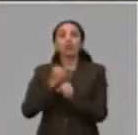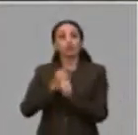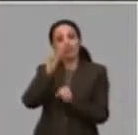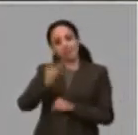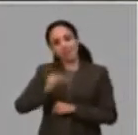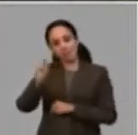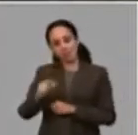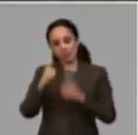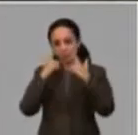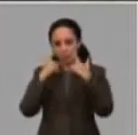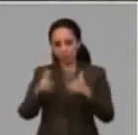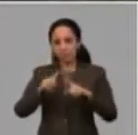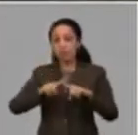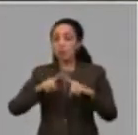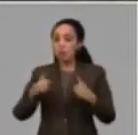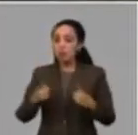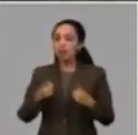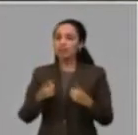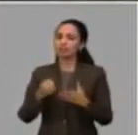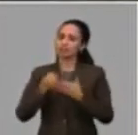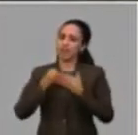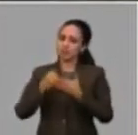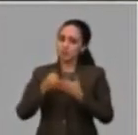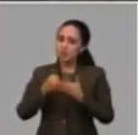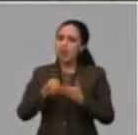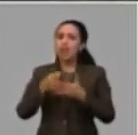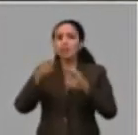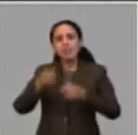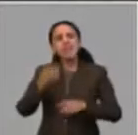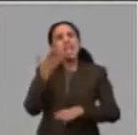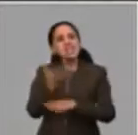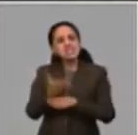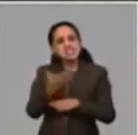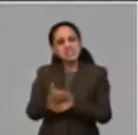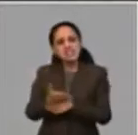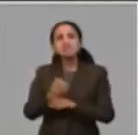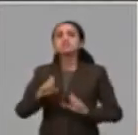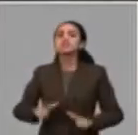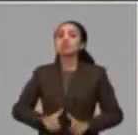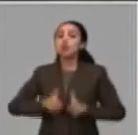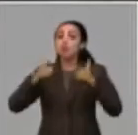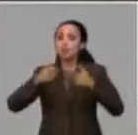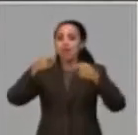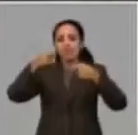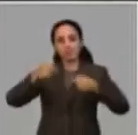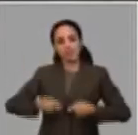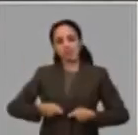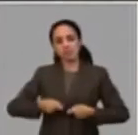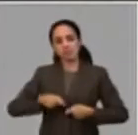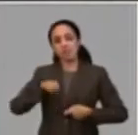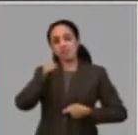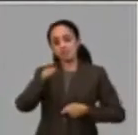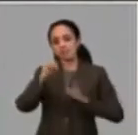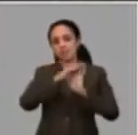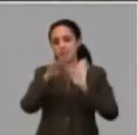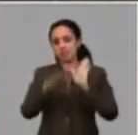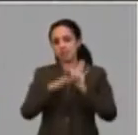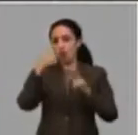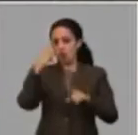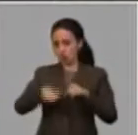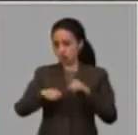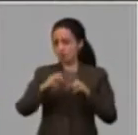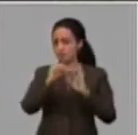importante que se contribuya a exigir la implementación de estas medidas. Y hay otra medida de protección